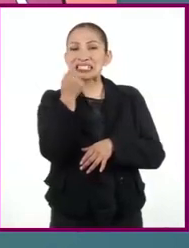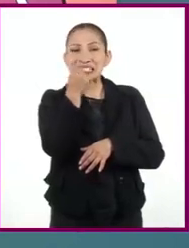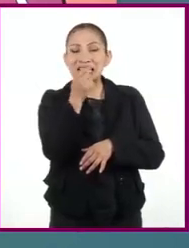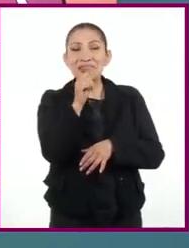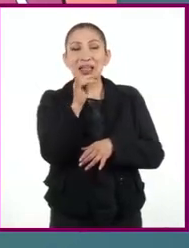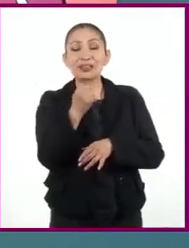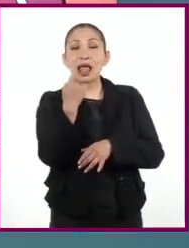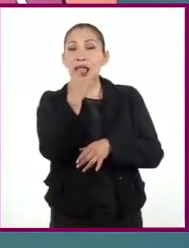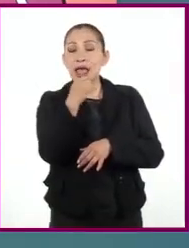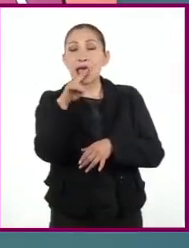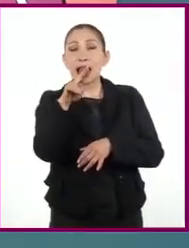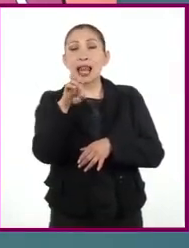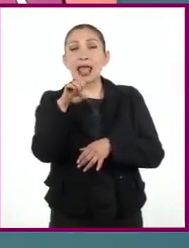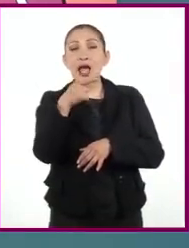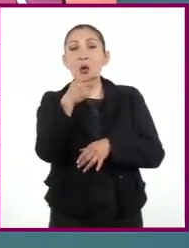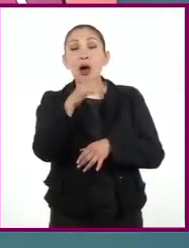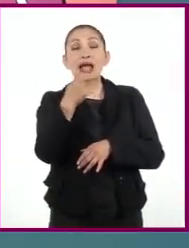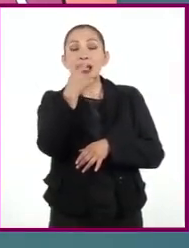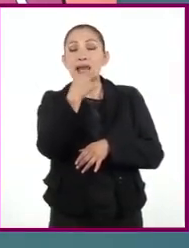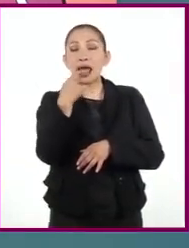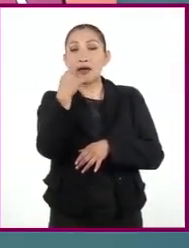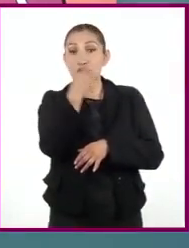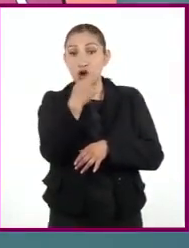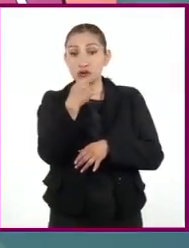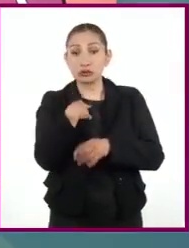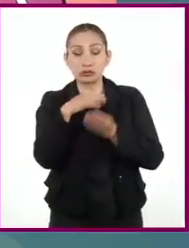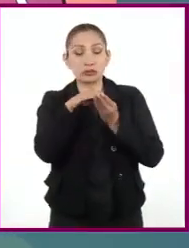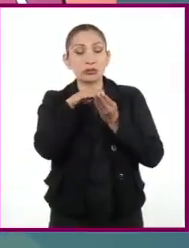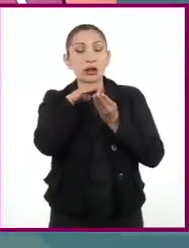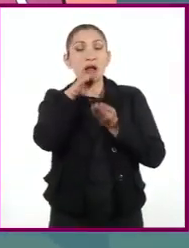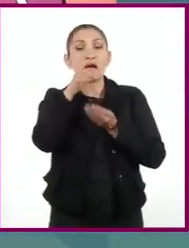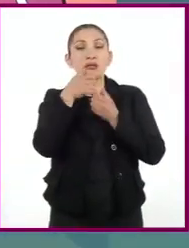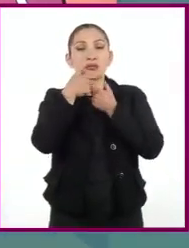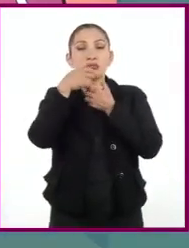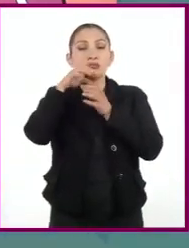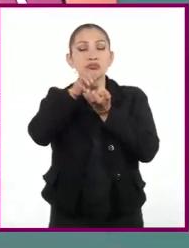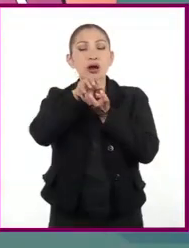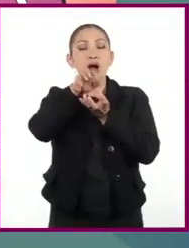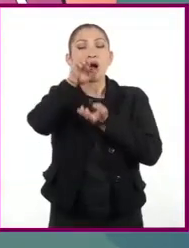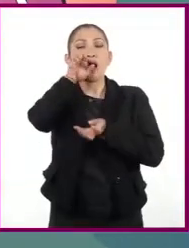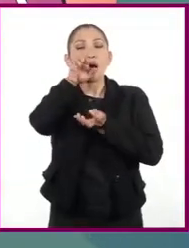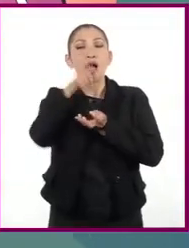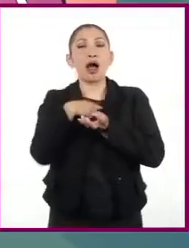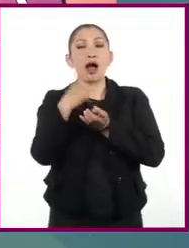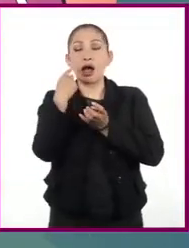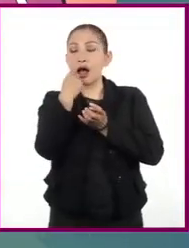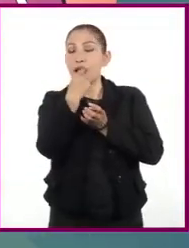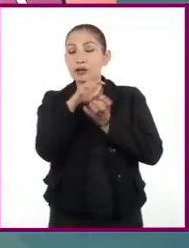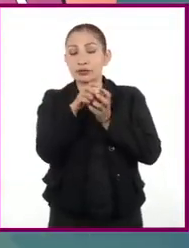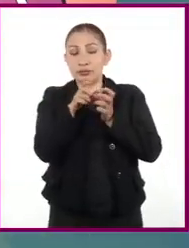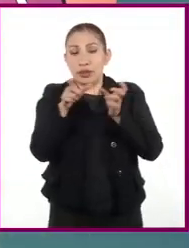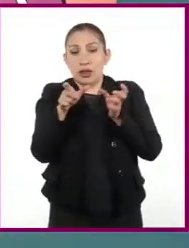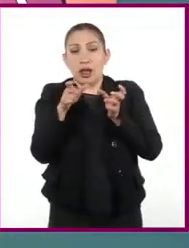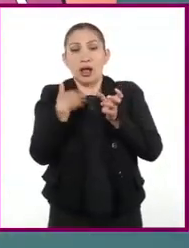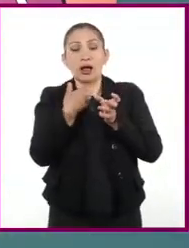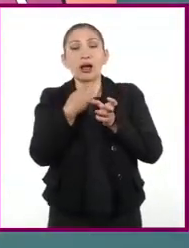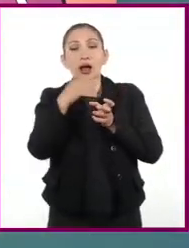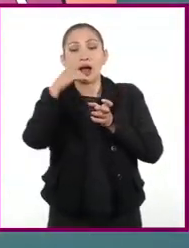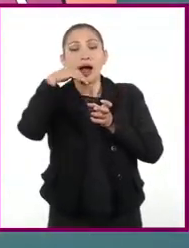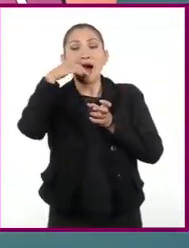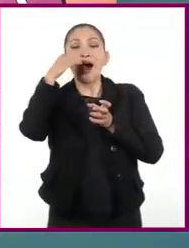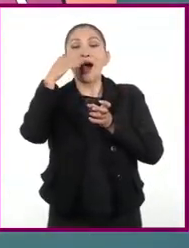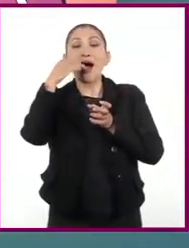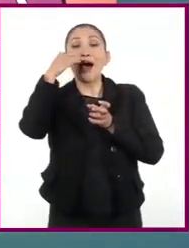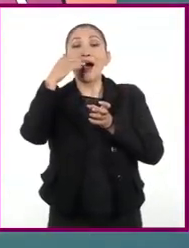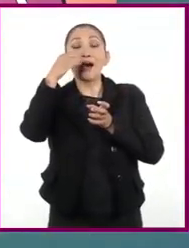el fuego de la lengua y de los labios, la apertura de la mandíbula, la cavidad de la boca, la elevación del paladar